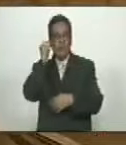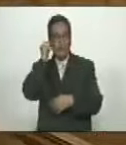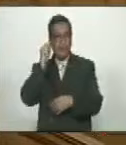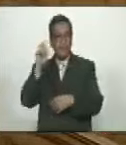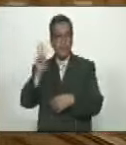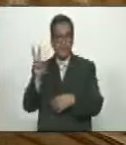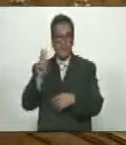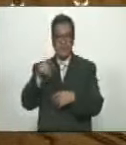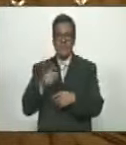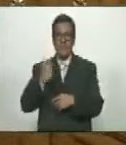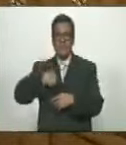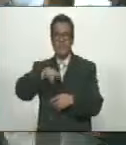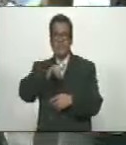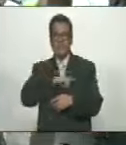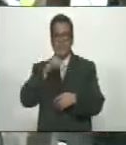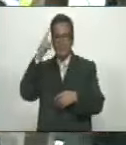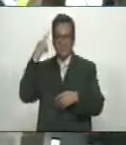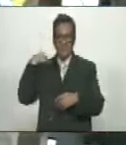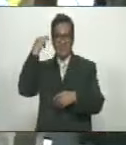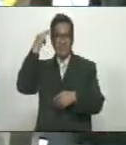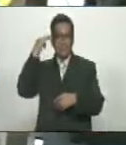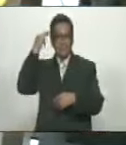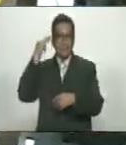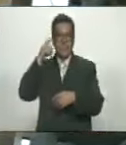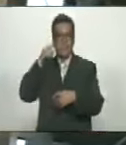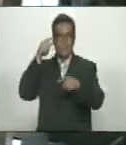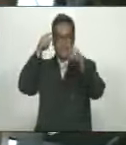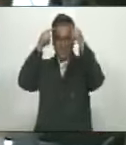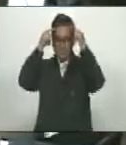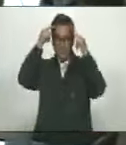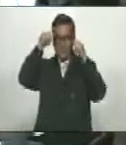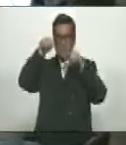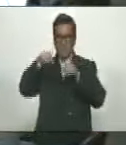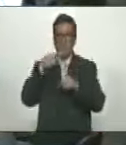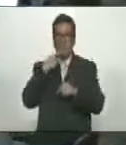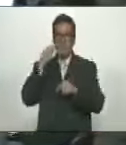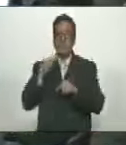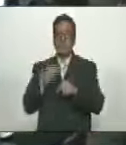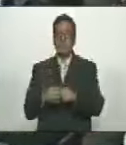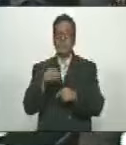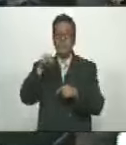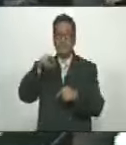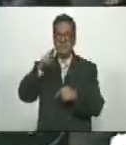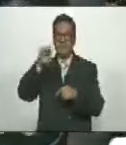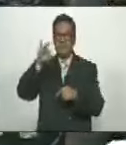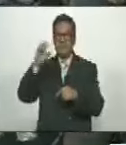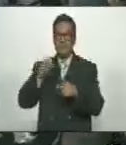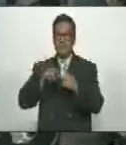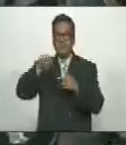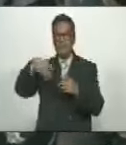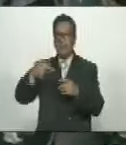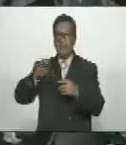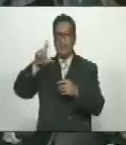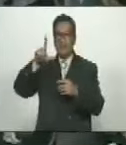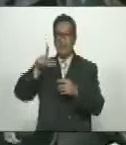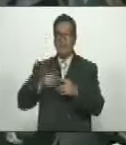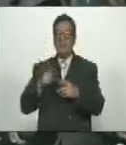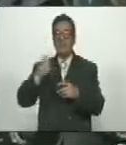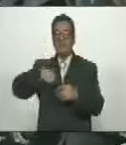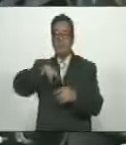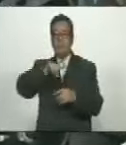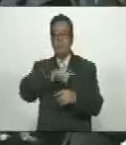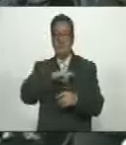Venezuela Nuestro Homenaje A La Memoria Del Comandante Chávez De Mauro De Cacha De Miguel Rivero Y